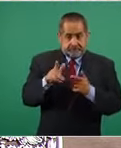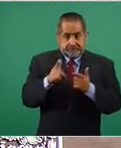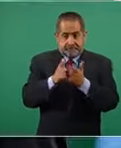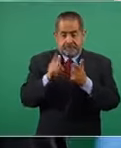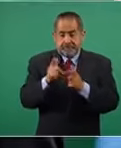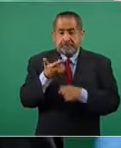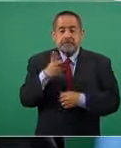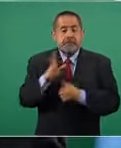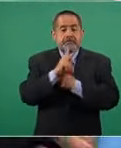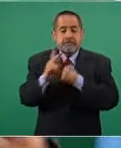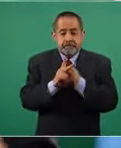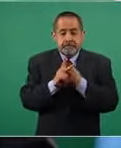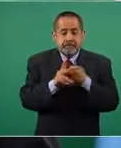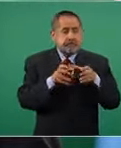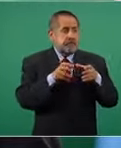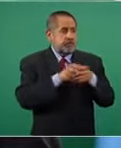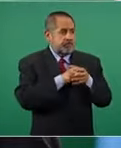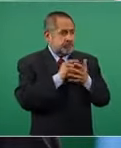están